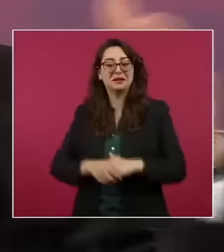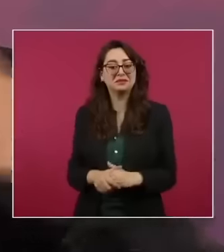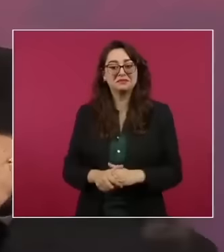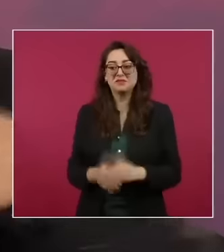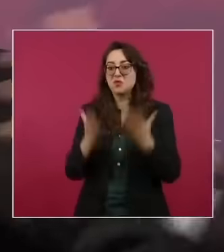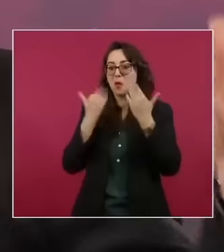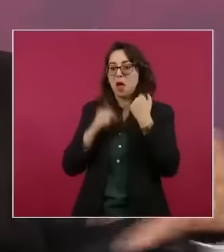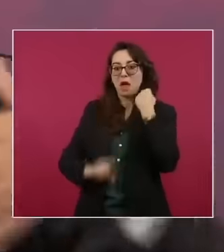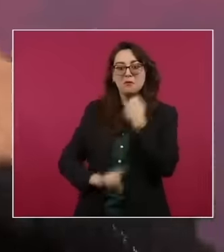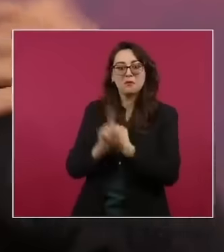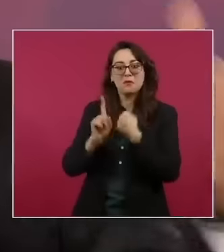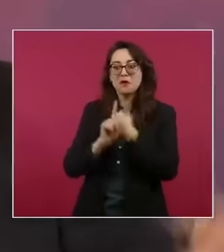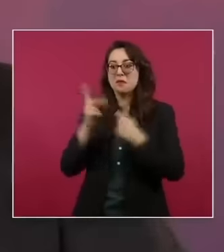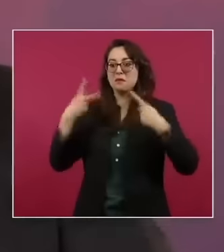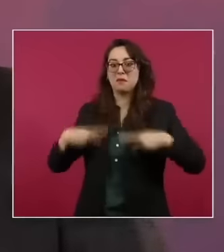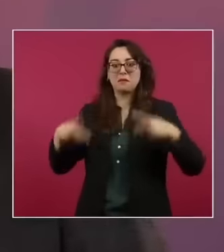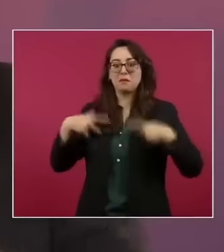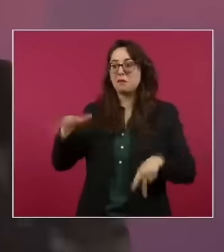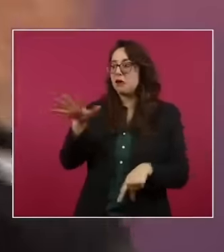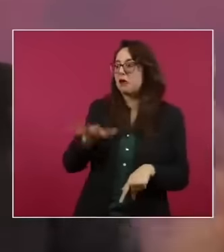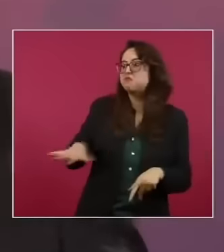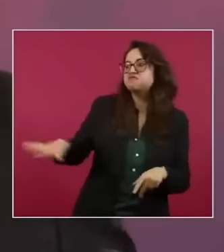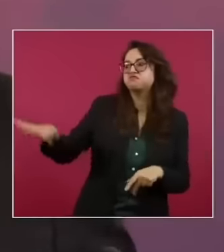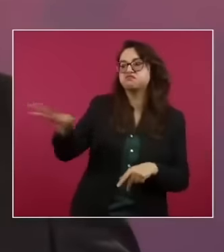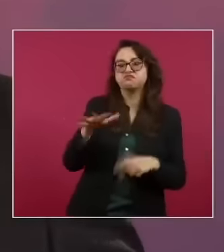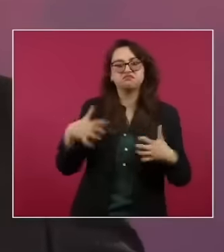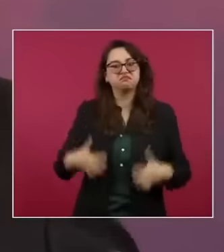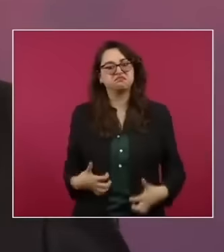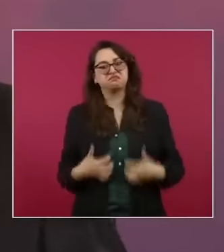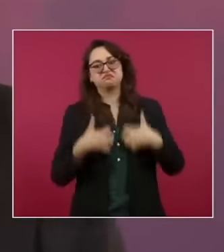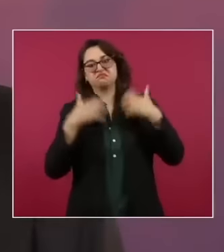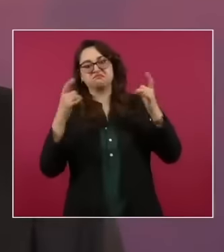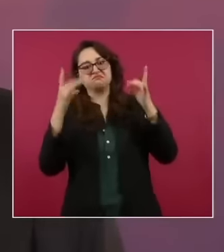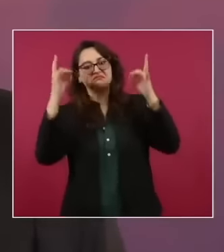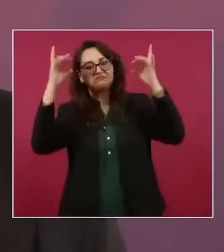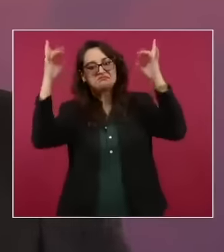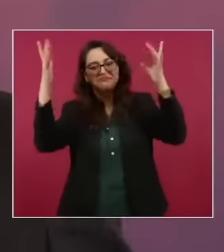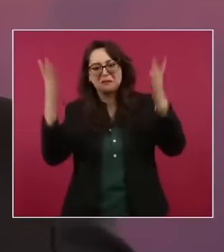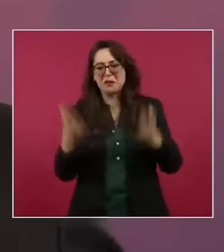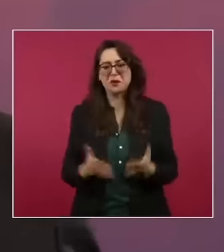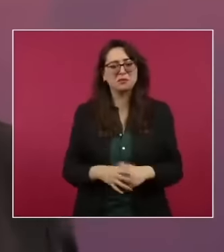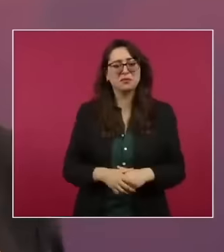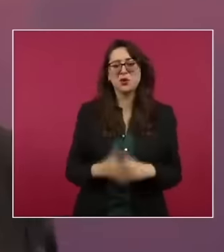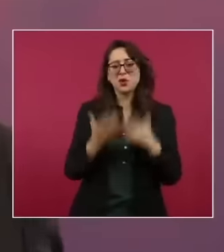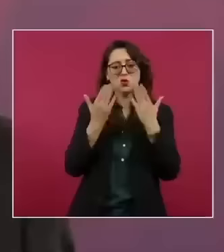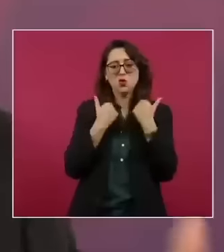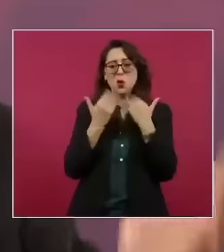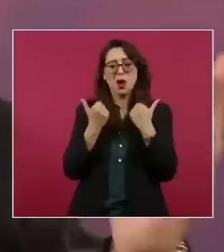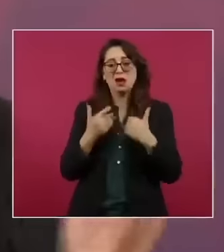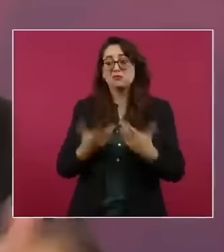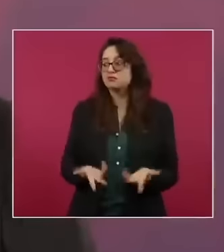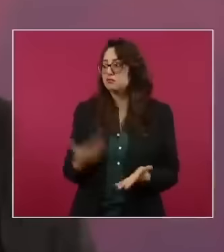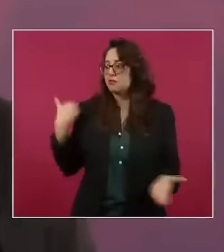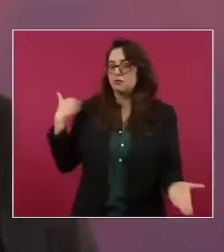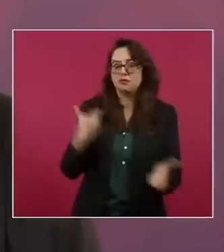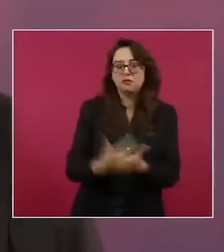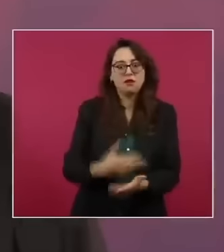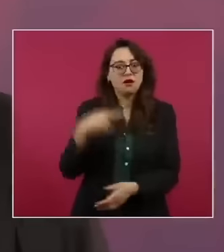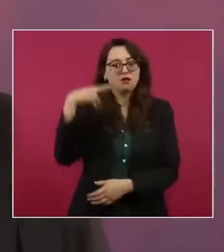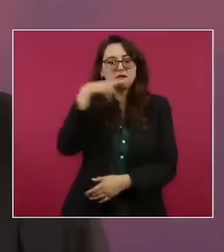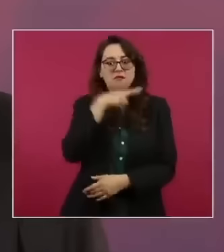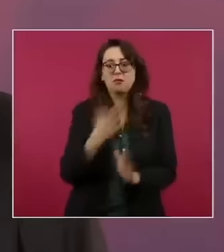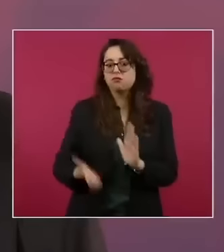y no se podría hacer en el tiempo que se está construyendo,